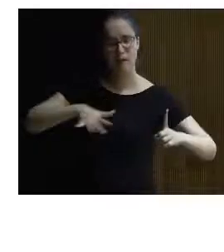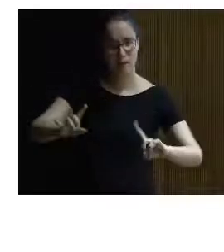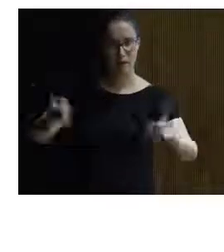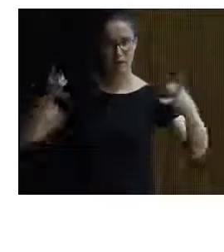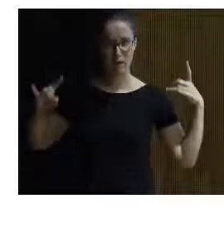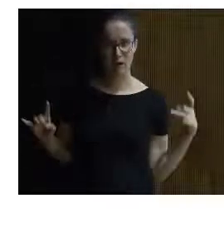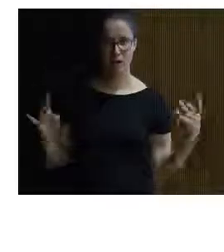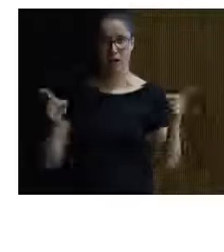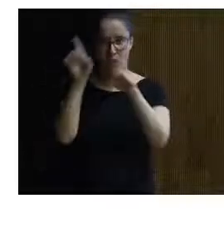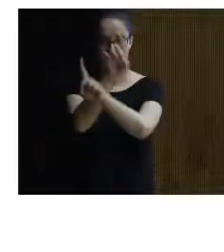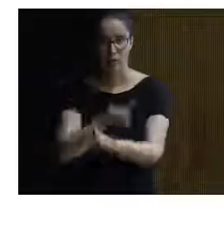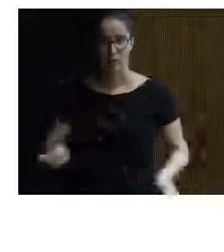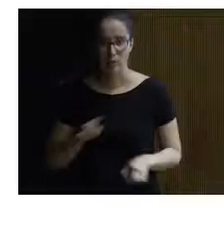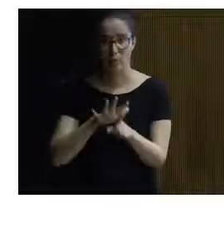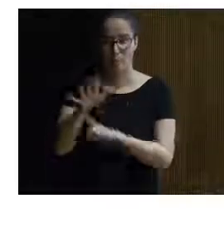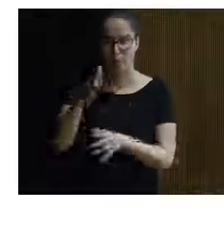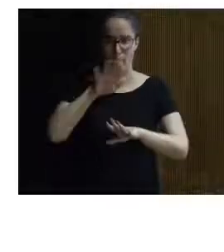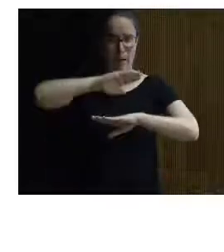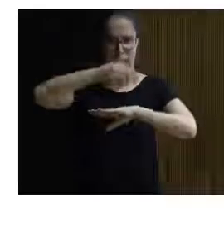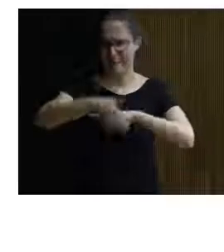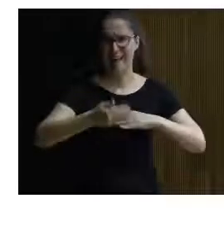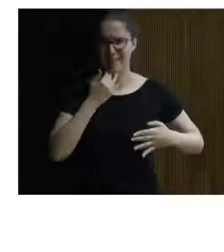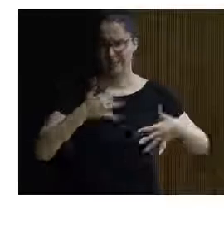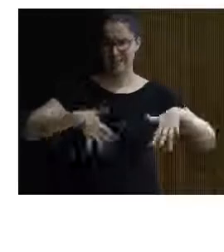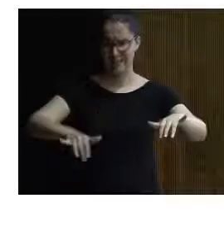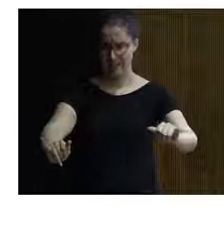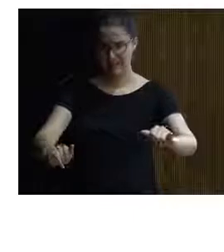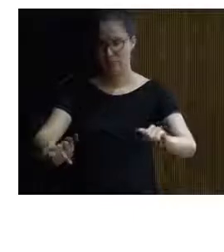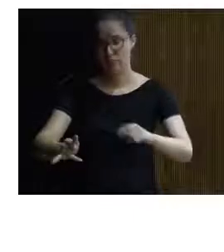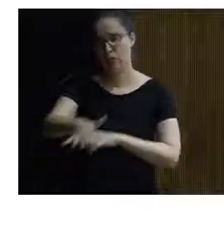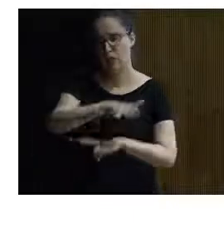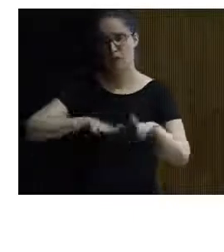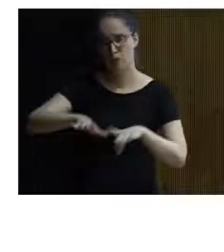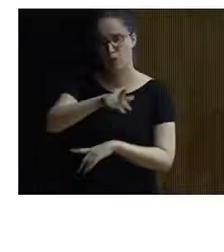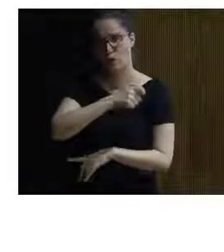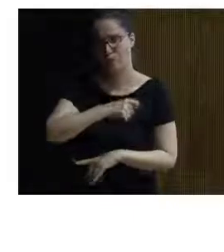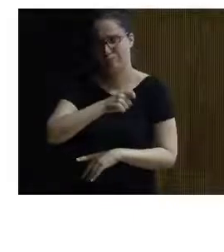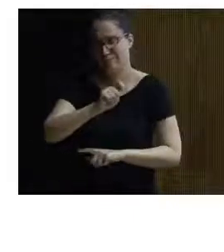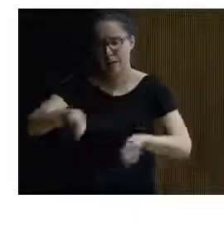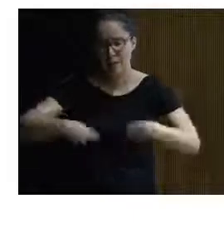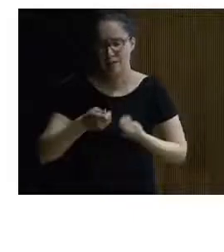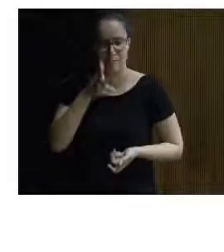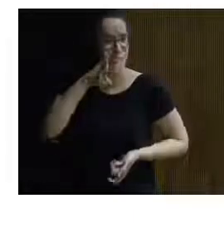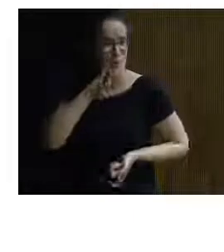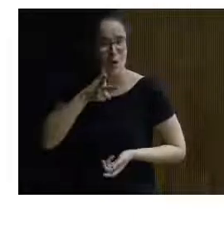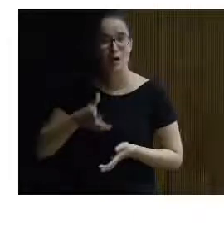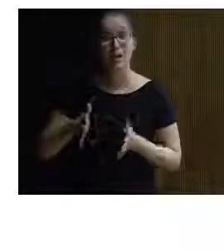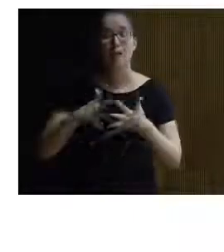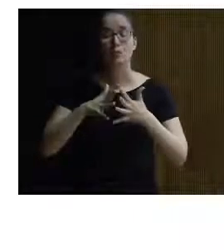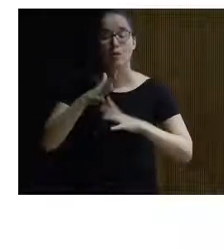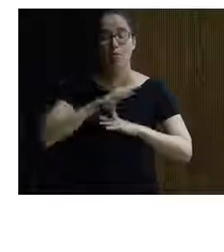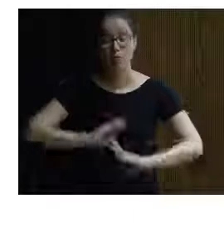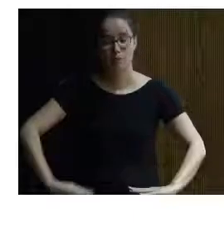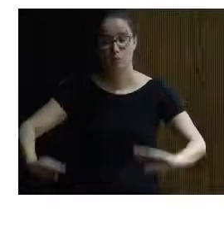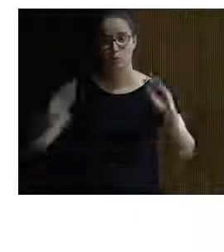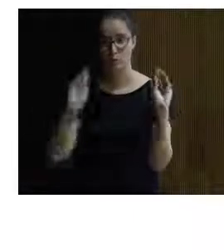minimizando así su impacto paisajístico en el privilegiado entorno natural que lo rodea la estructura del parque